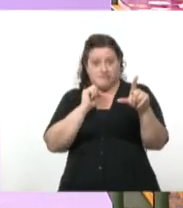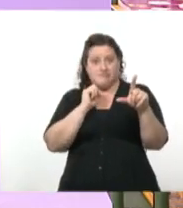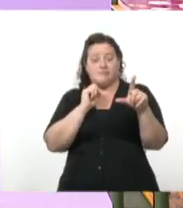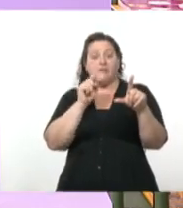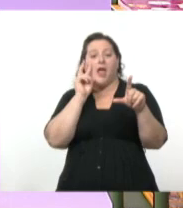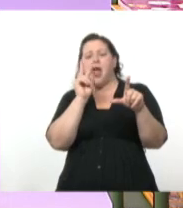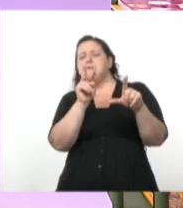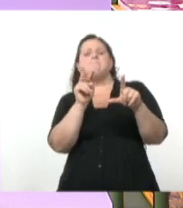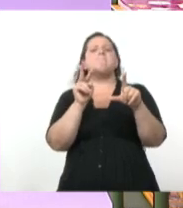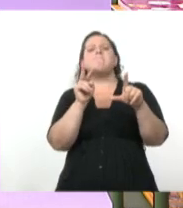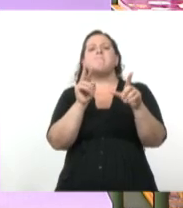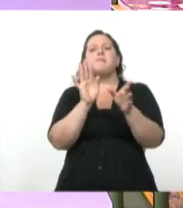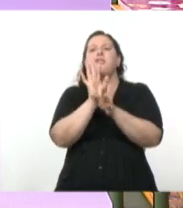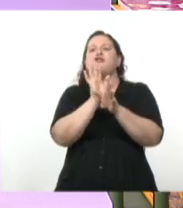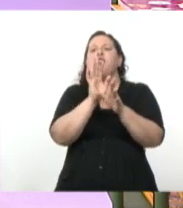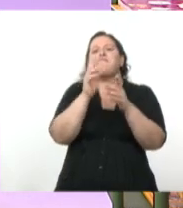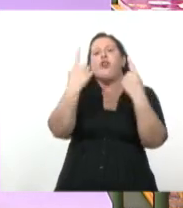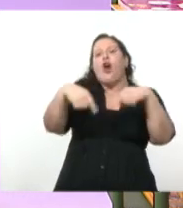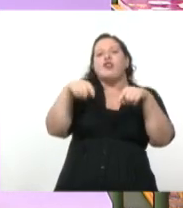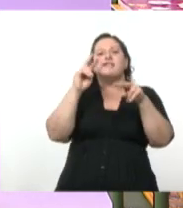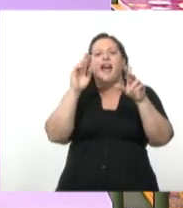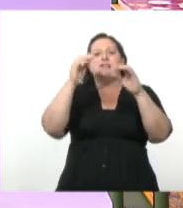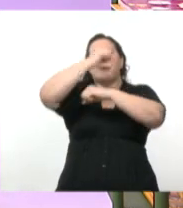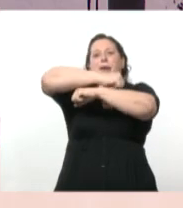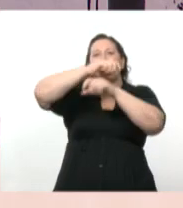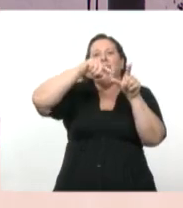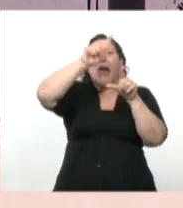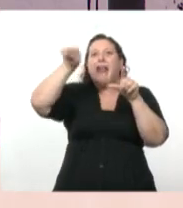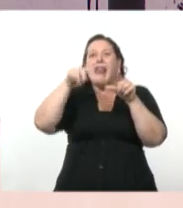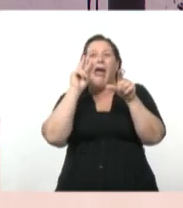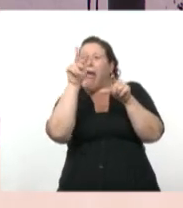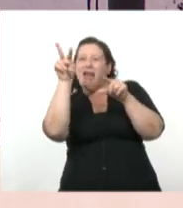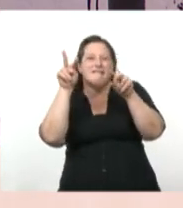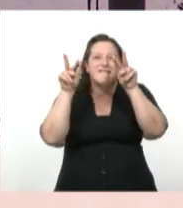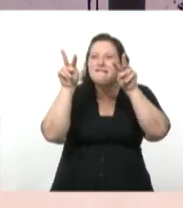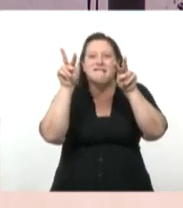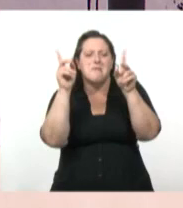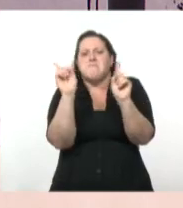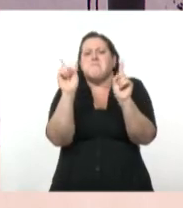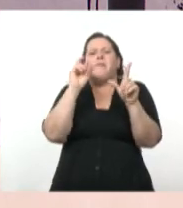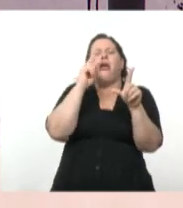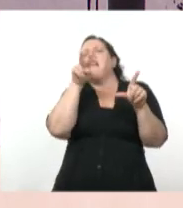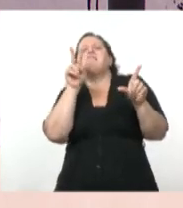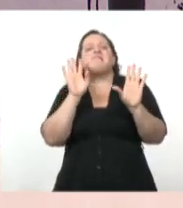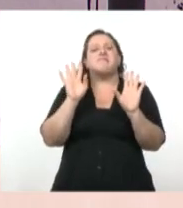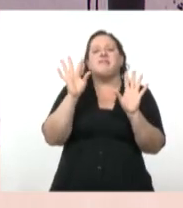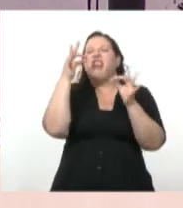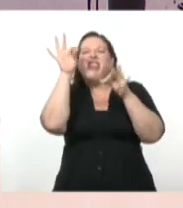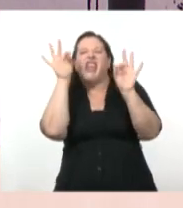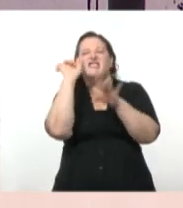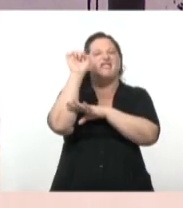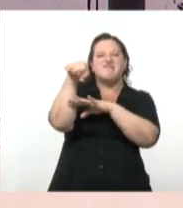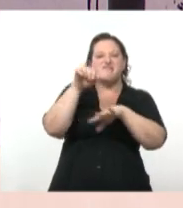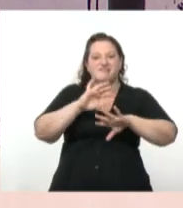todo esto casi no lo vas a leer. Lo vas a leer, necesitas un tiempo para empezar a encontrarte con todos estos detalles que